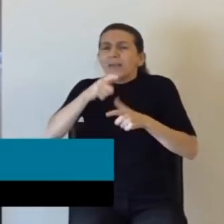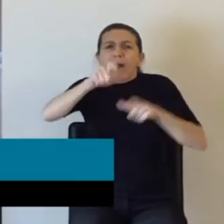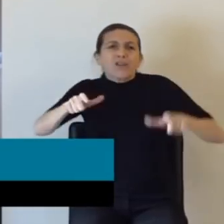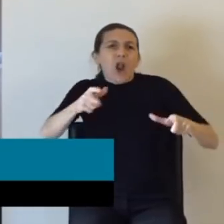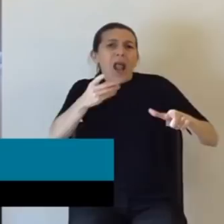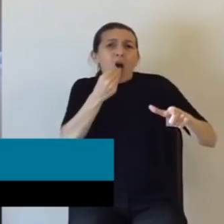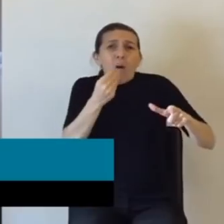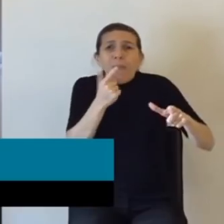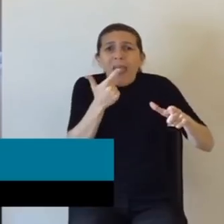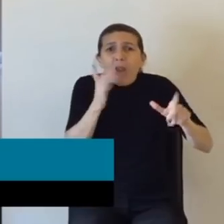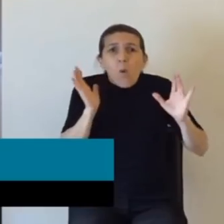es la falta de comida.